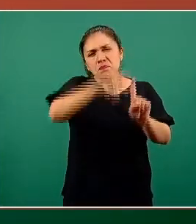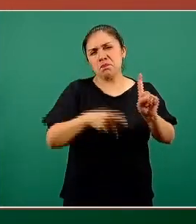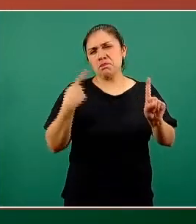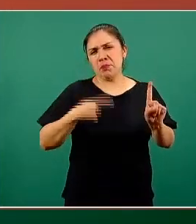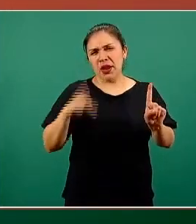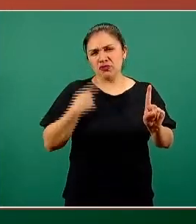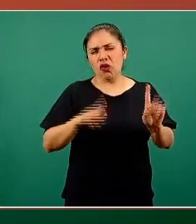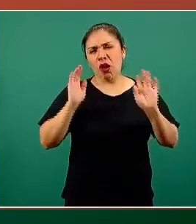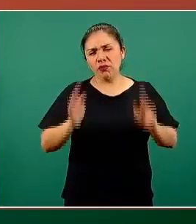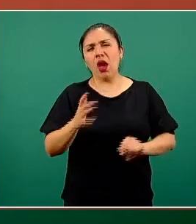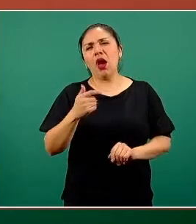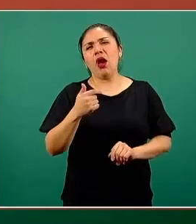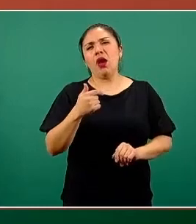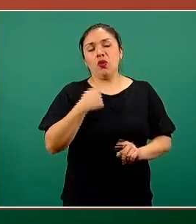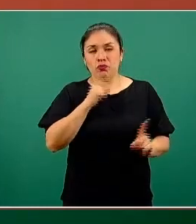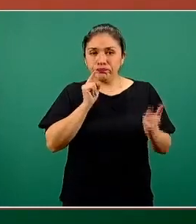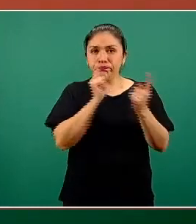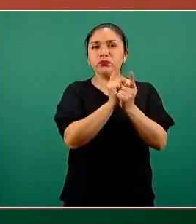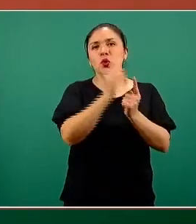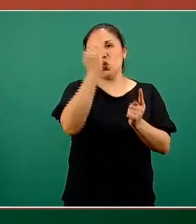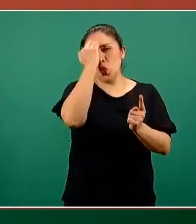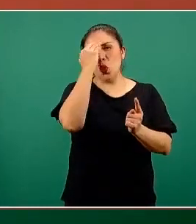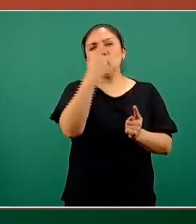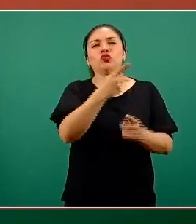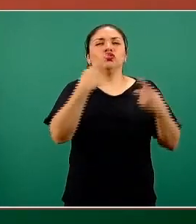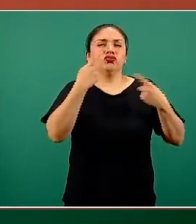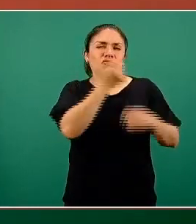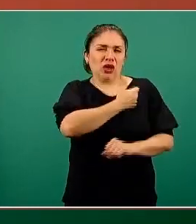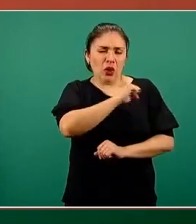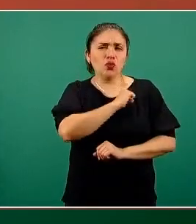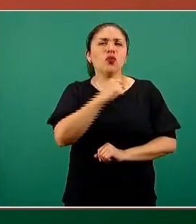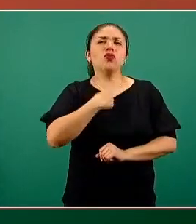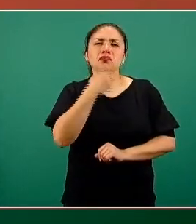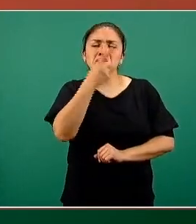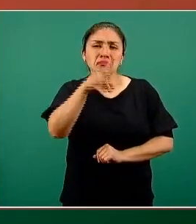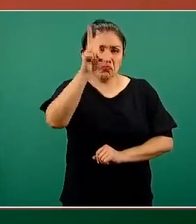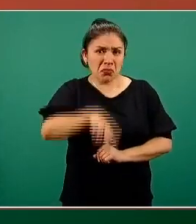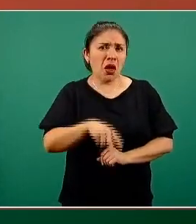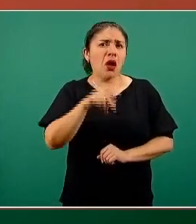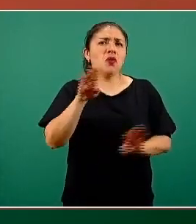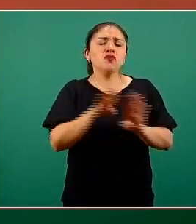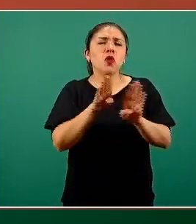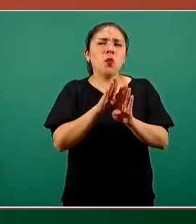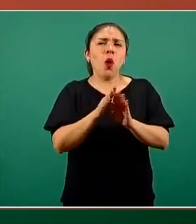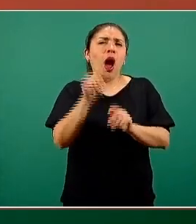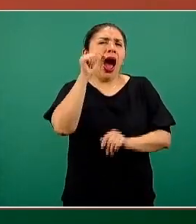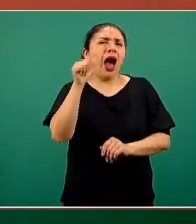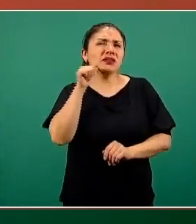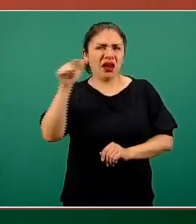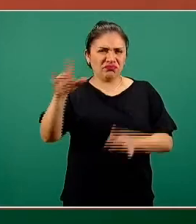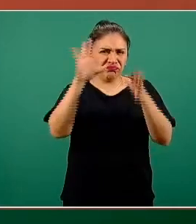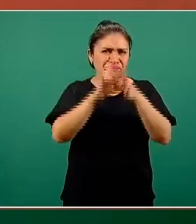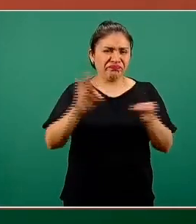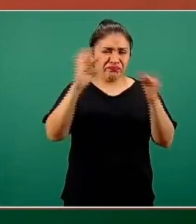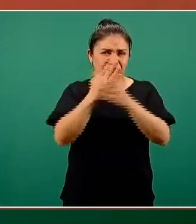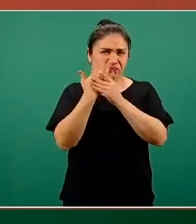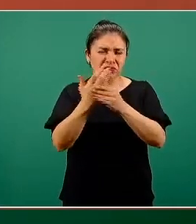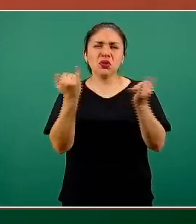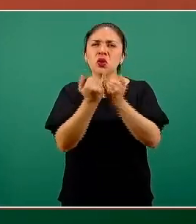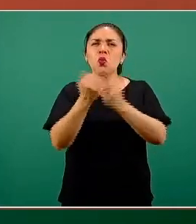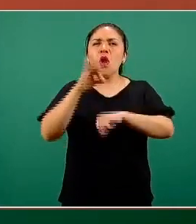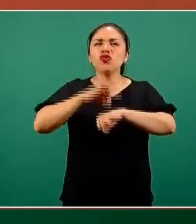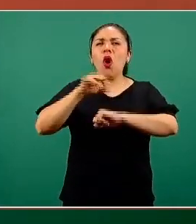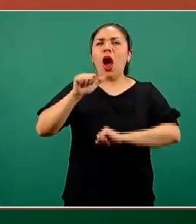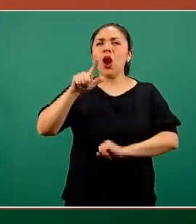lo conozco no solo a él, pues conozco su estado de salud, es que en general, tal como lo anunció ayer y lo comunicó el doctor Alomía